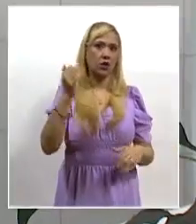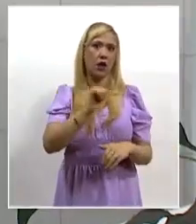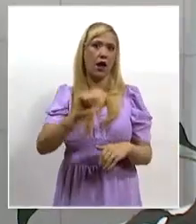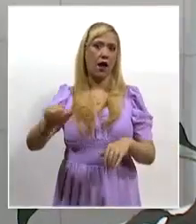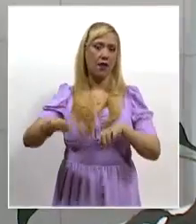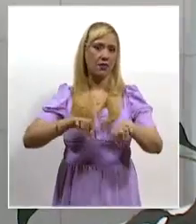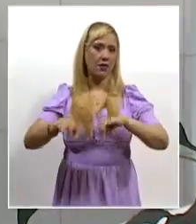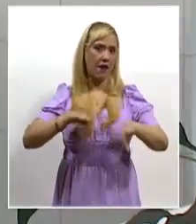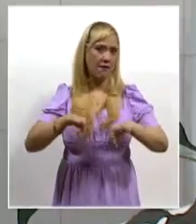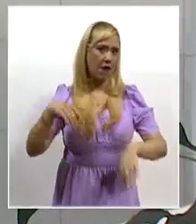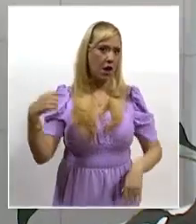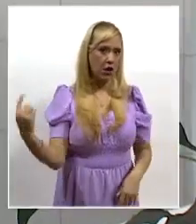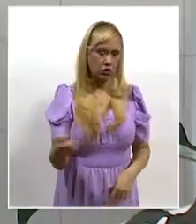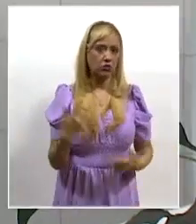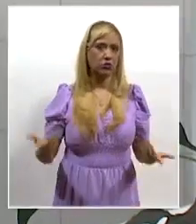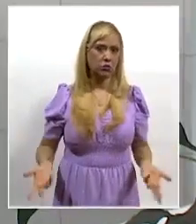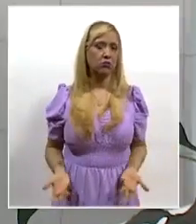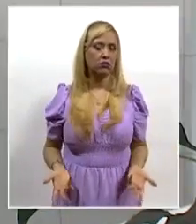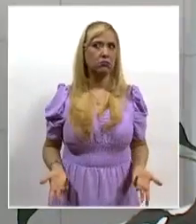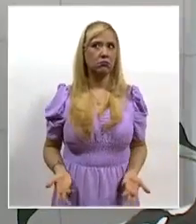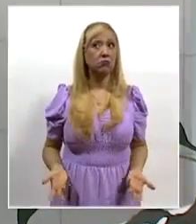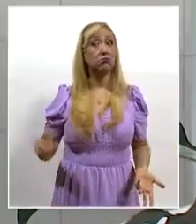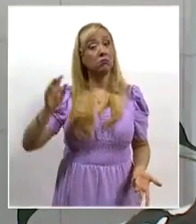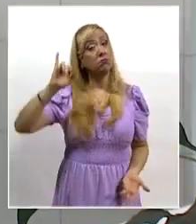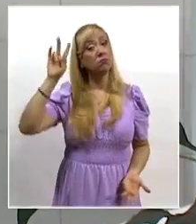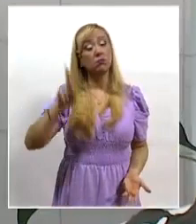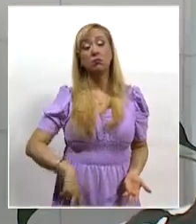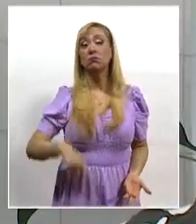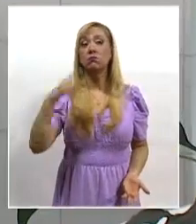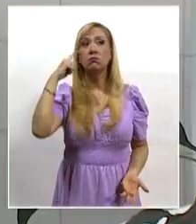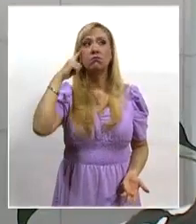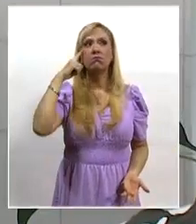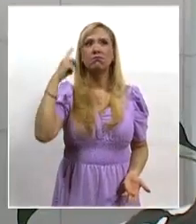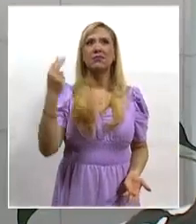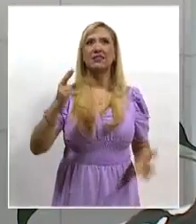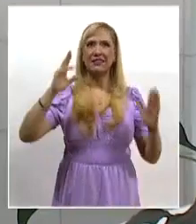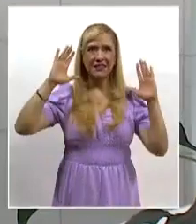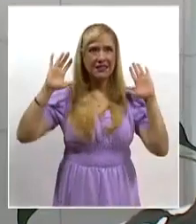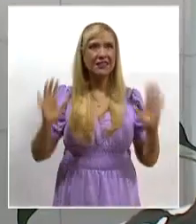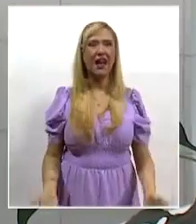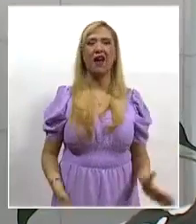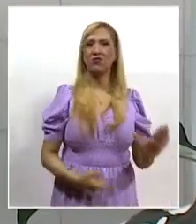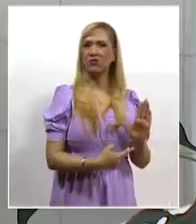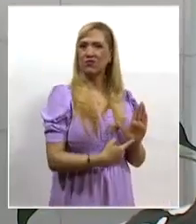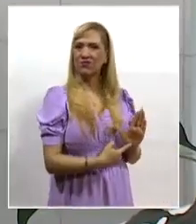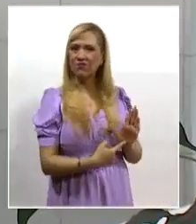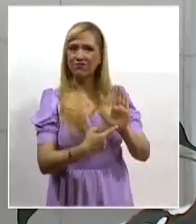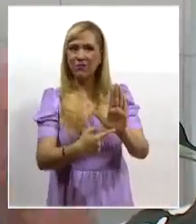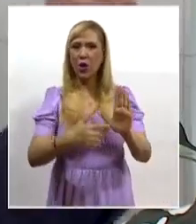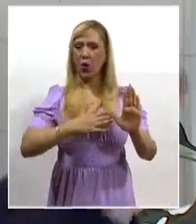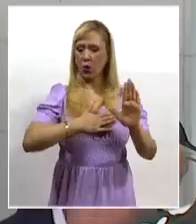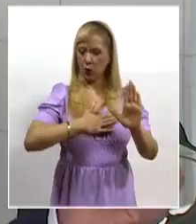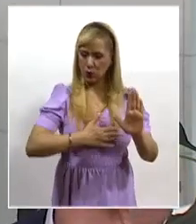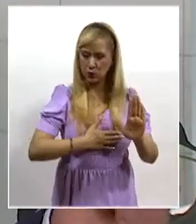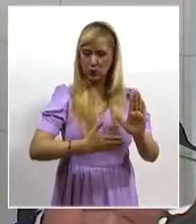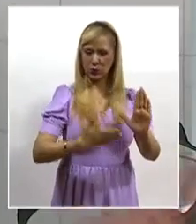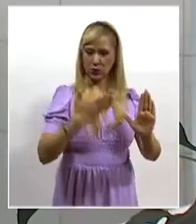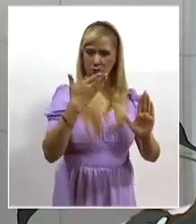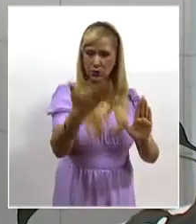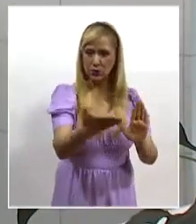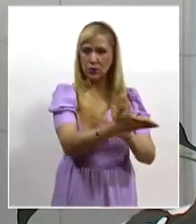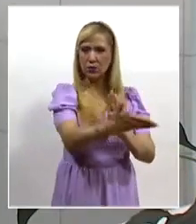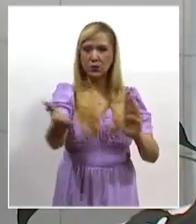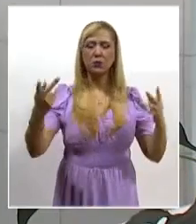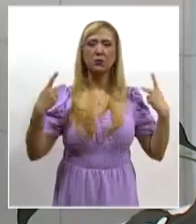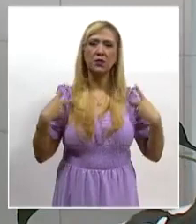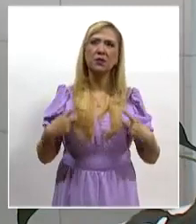Estamos muy empeñados en que la justicia sea toda una realidad, que la justicia llegue a los ciudadanos allá